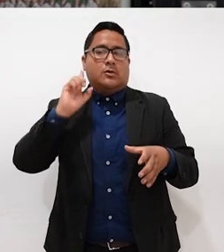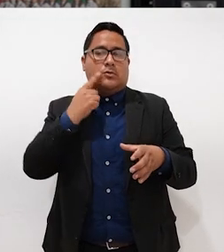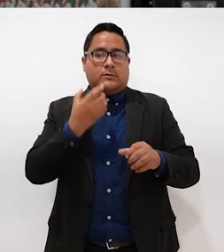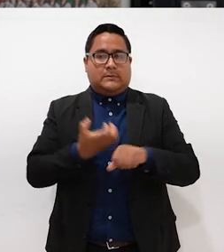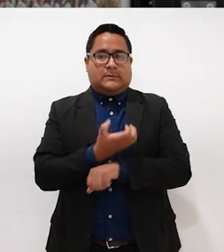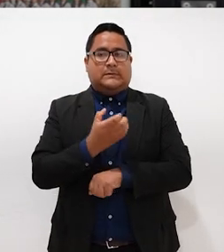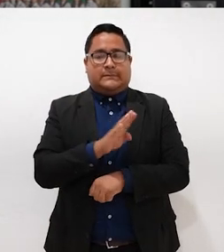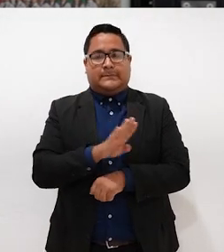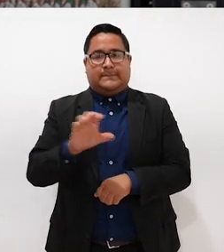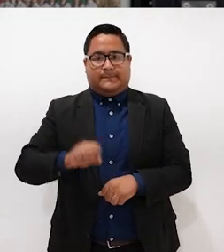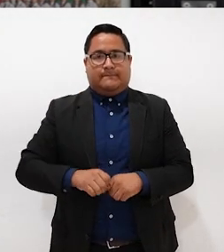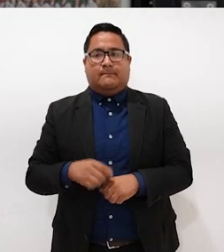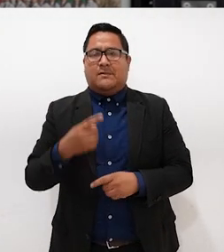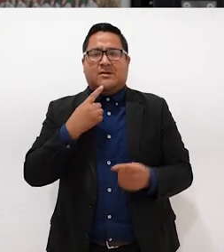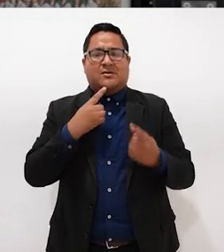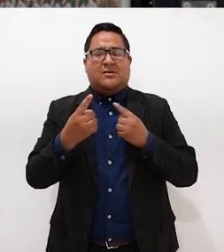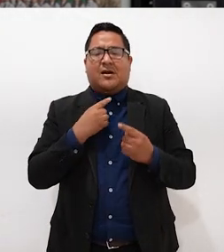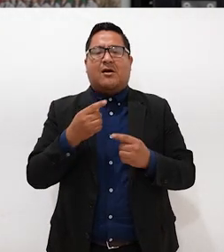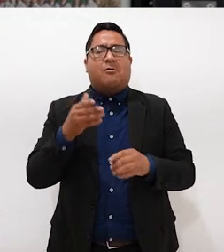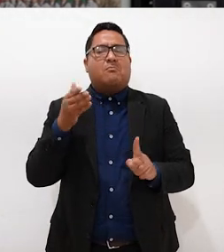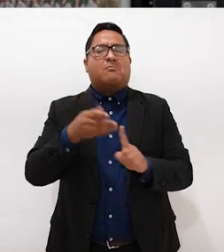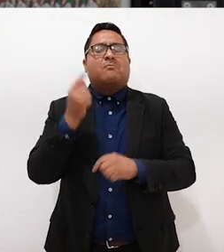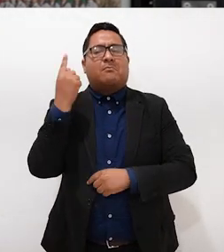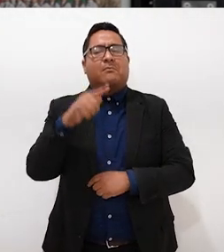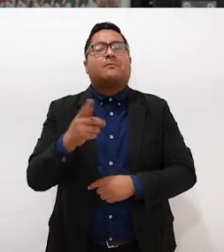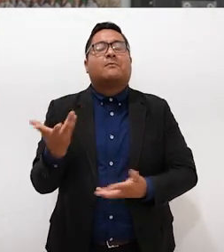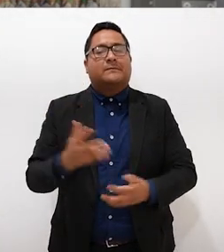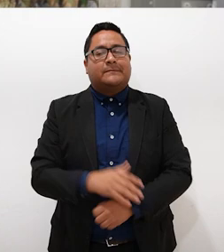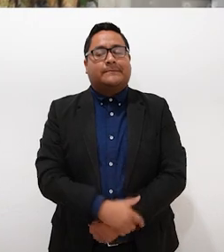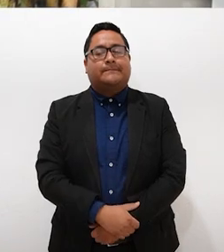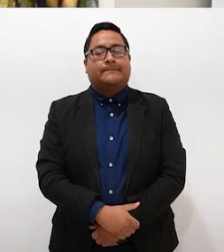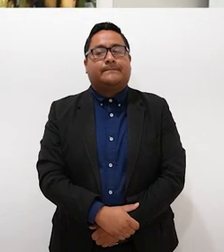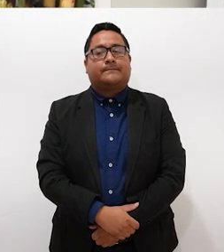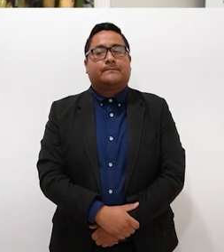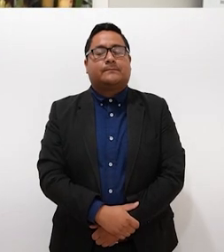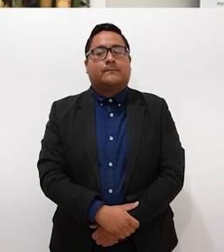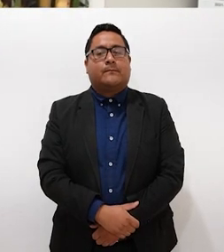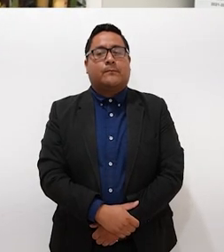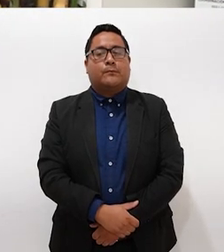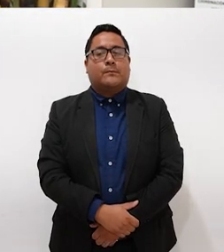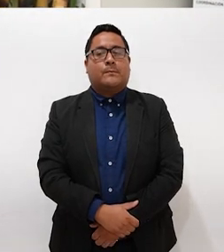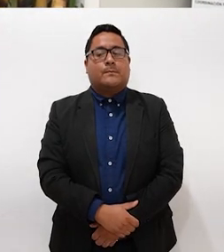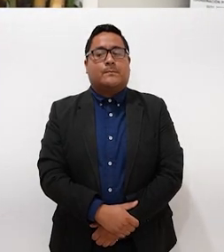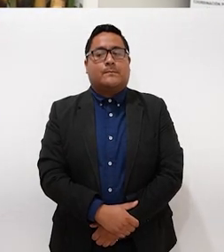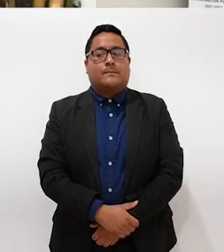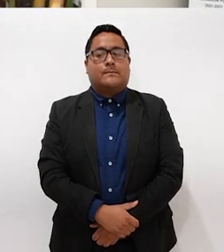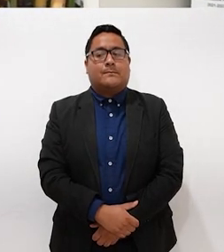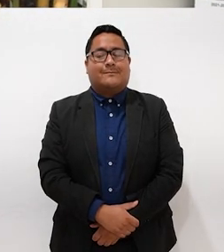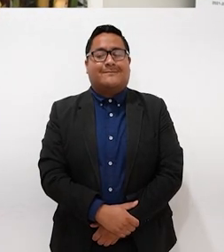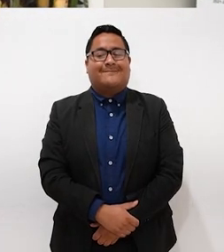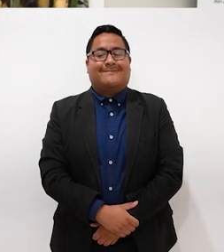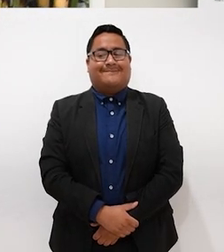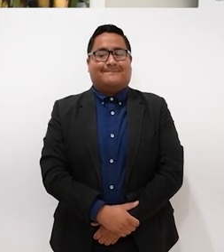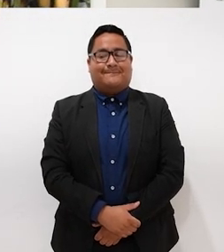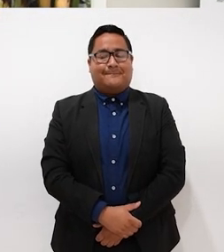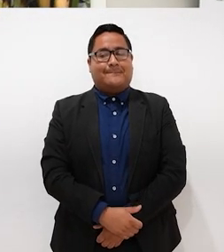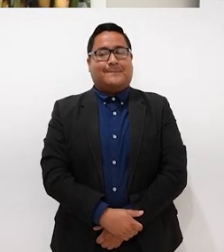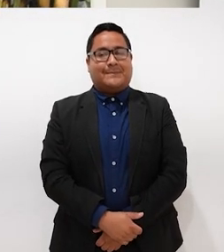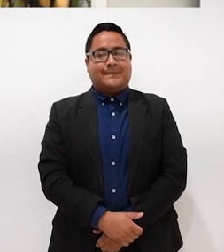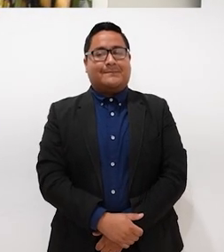en Baja California Azul y aquí nos platican la finalidad. Hola, mi nombre es Ulises,